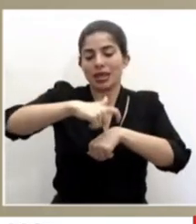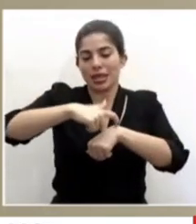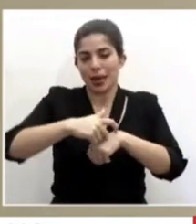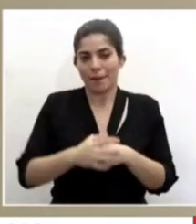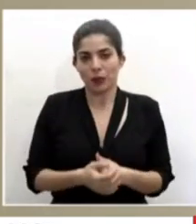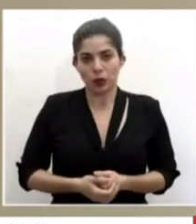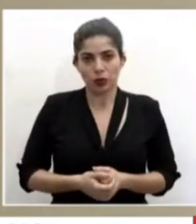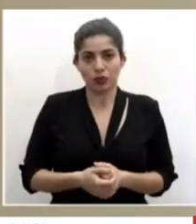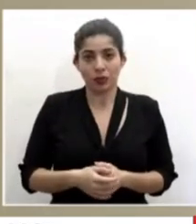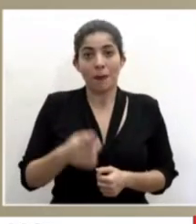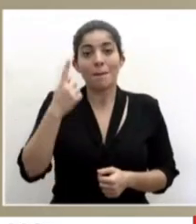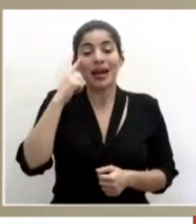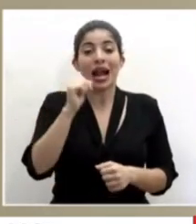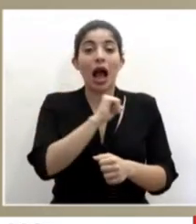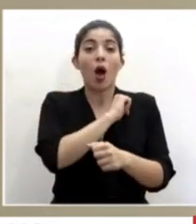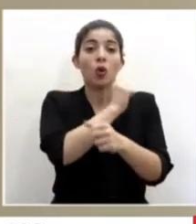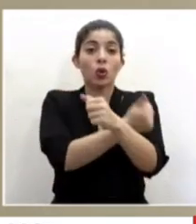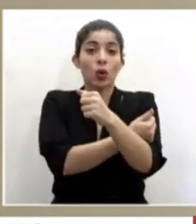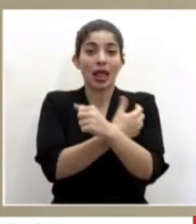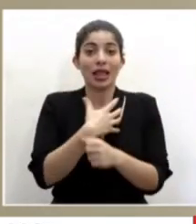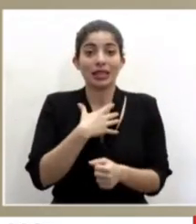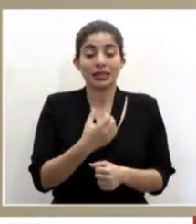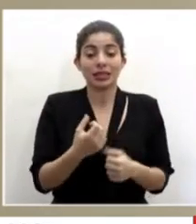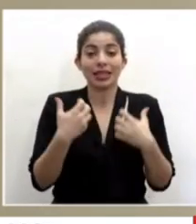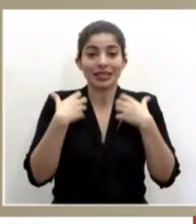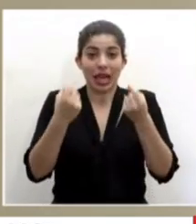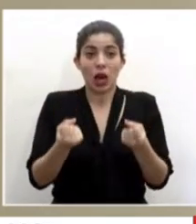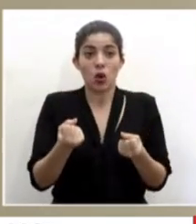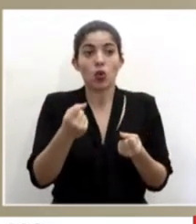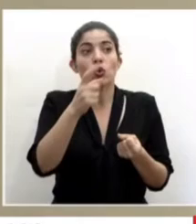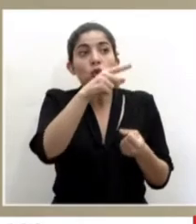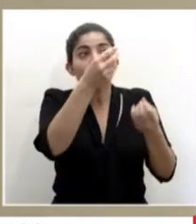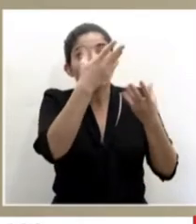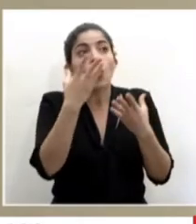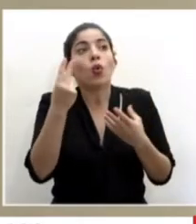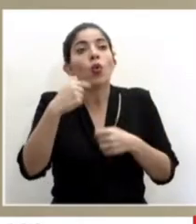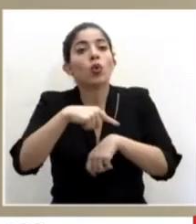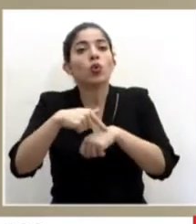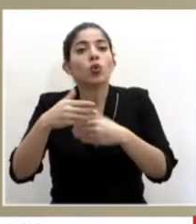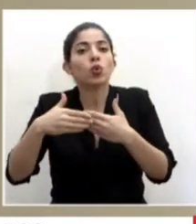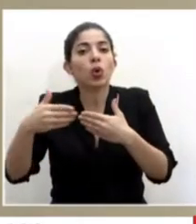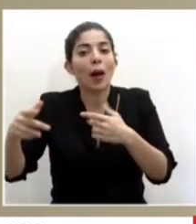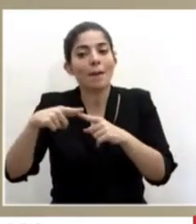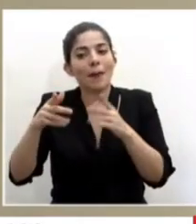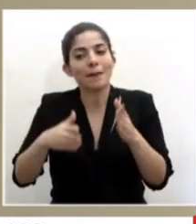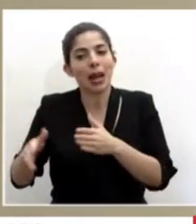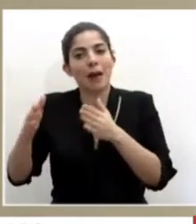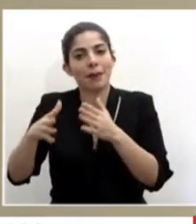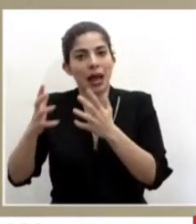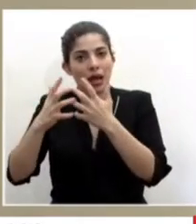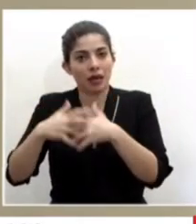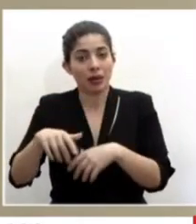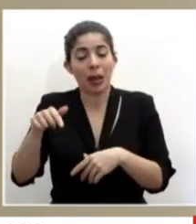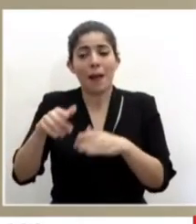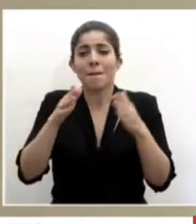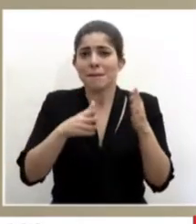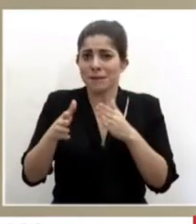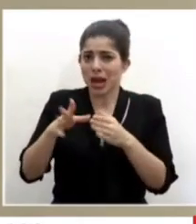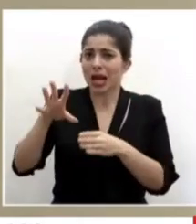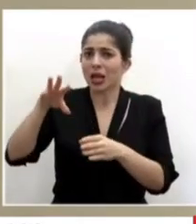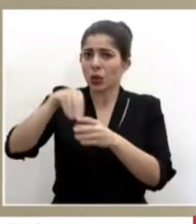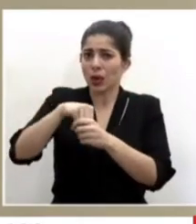plazo donde las autoridades sanitarias puedan indicarnos. A este plan se unió, como dije anteriormente,